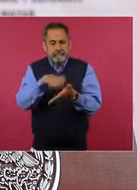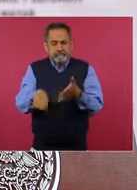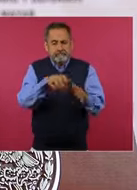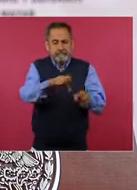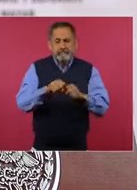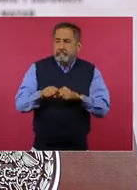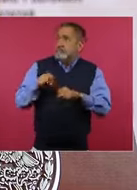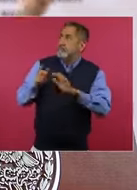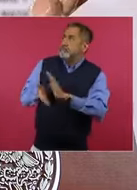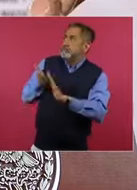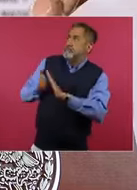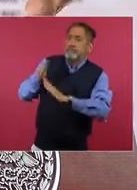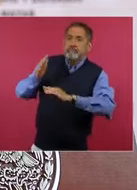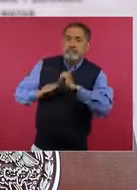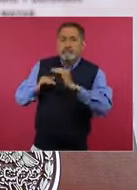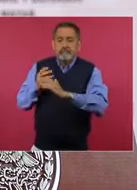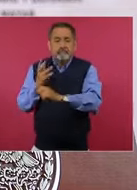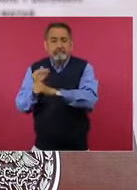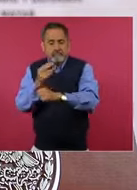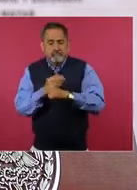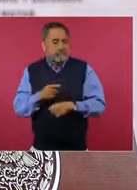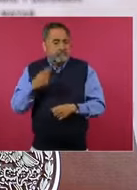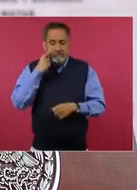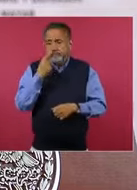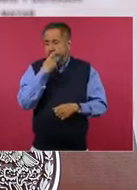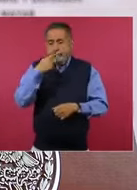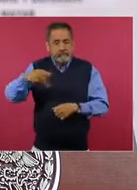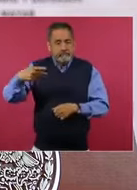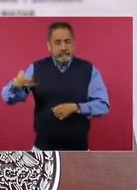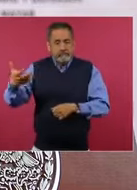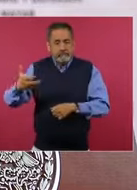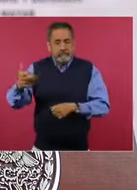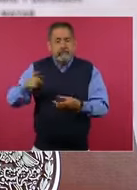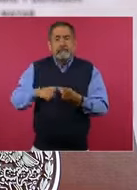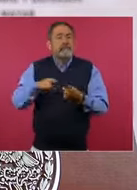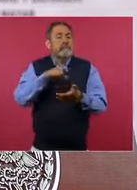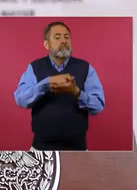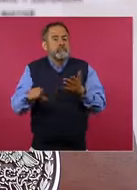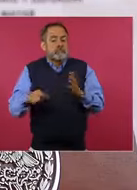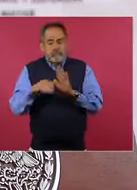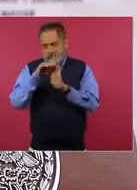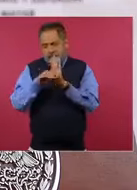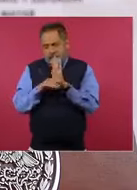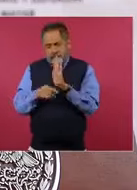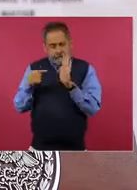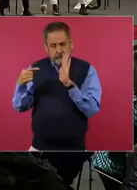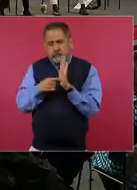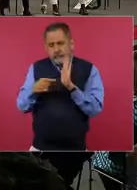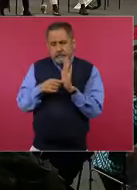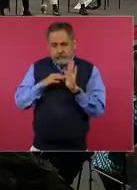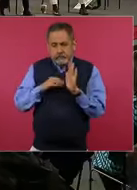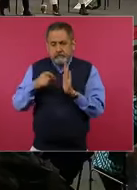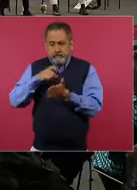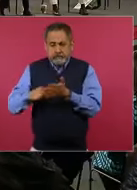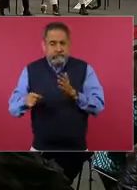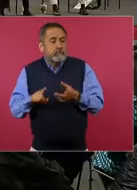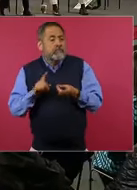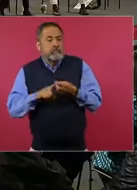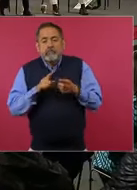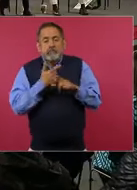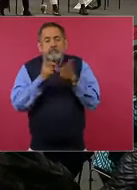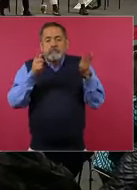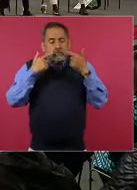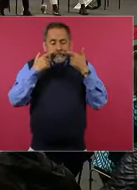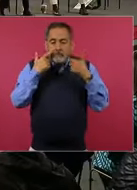de infraestructura, en dónde pueden comprar el equipo médico que está establecido en el propio programa. Eso significa